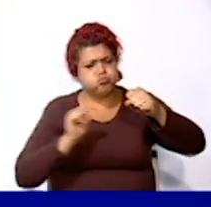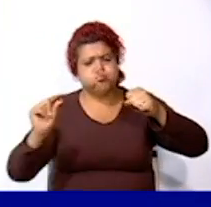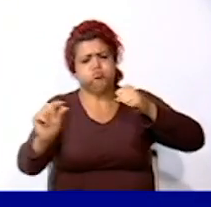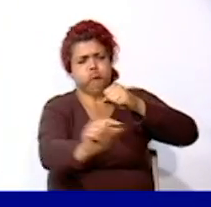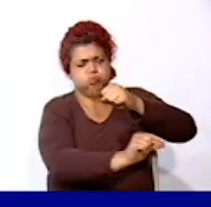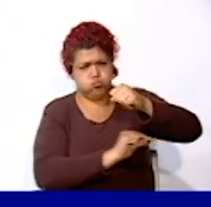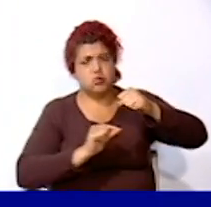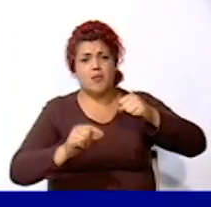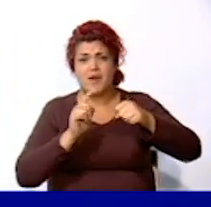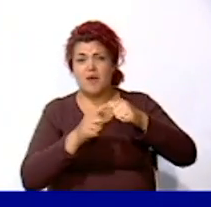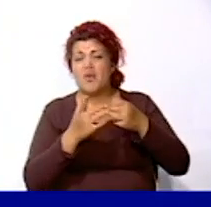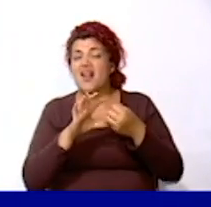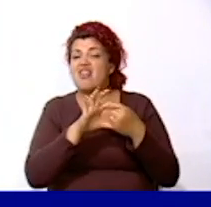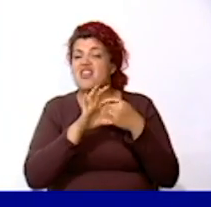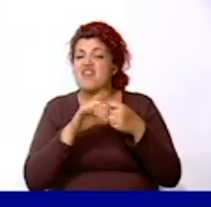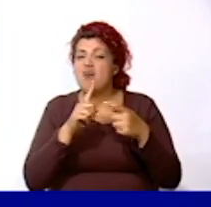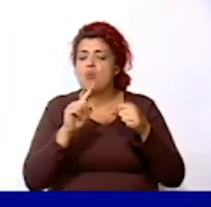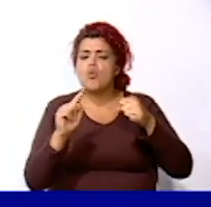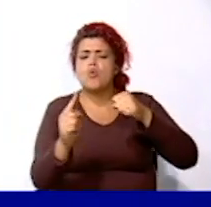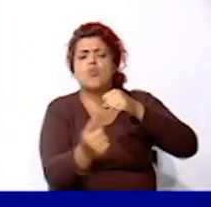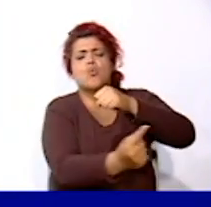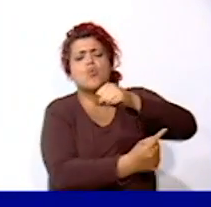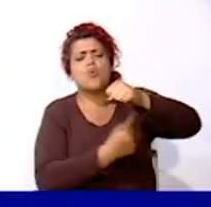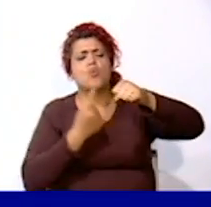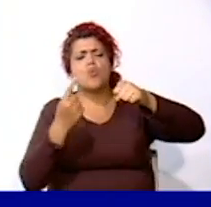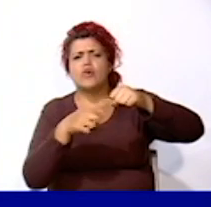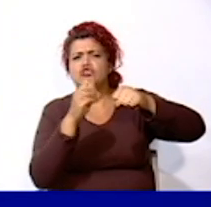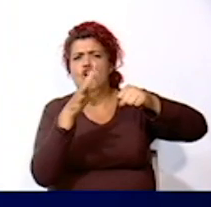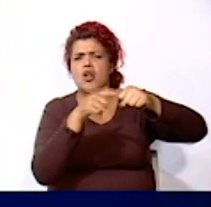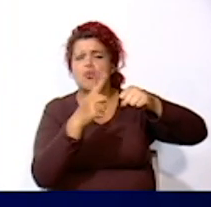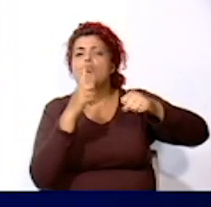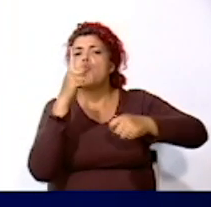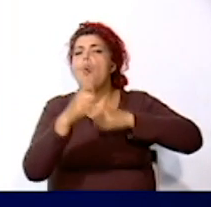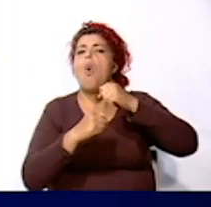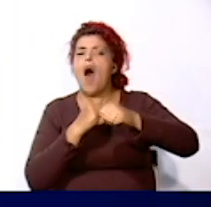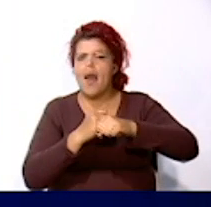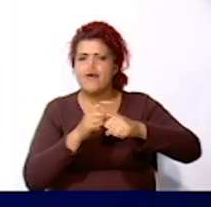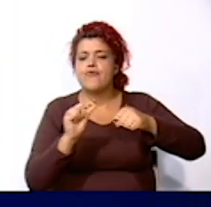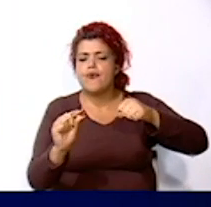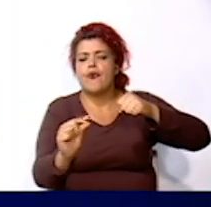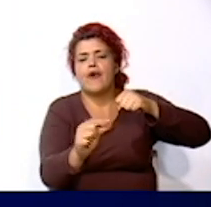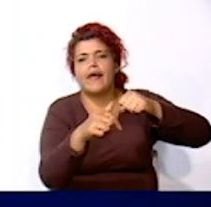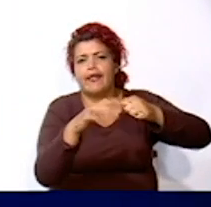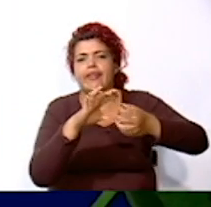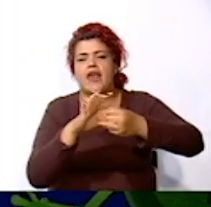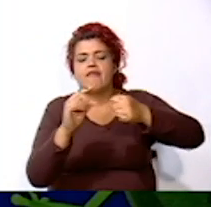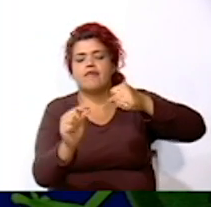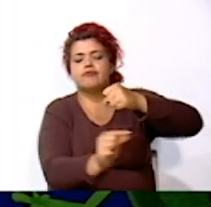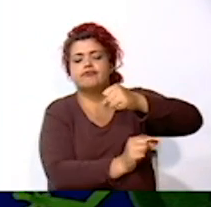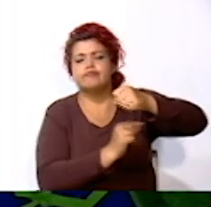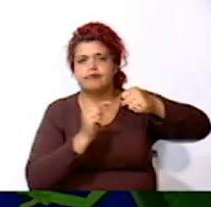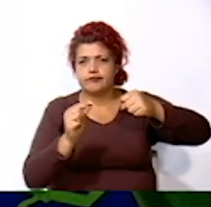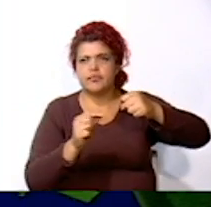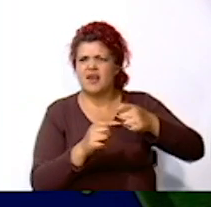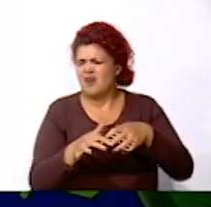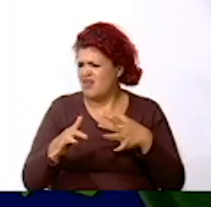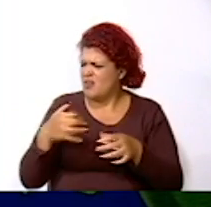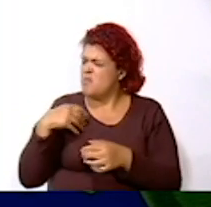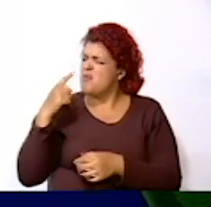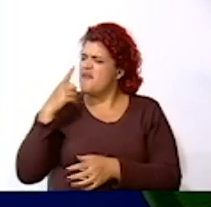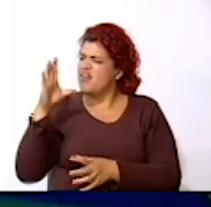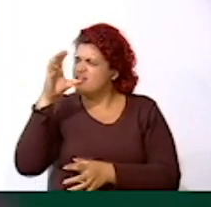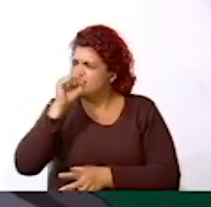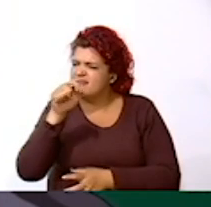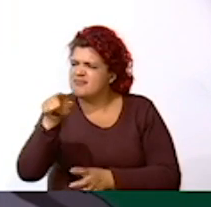se demora un año en dar la vuelta al sol Muy bien, amigo ¿Y qué ves en esta imagen? Hay muchos animales